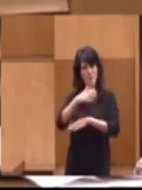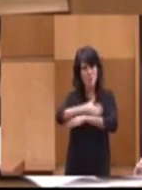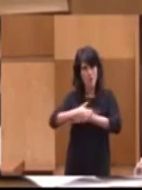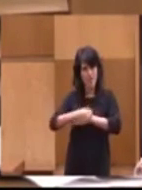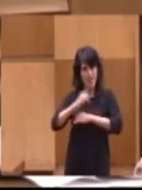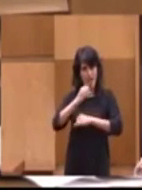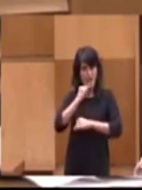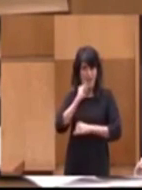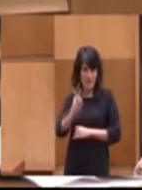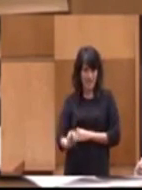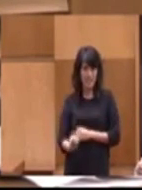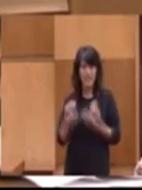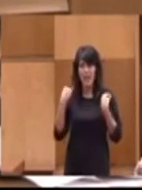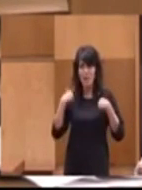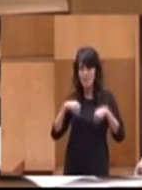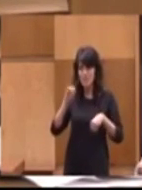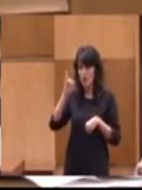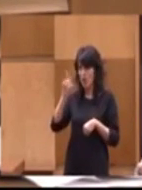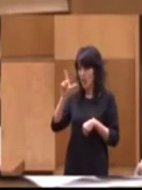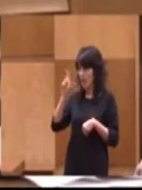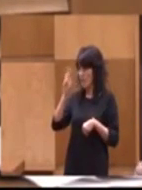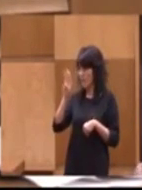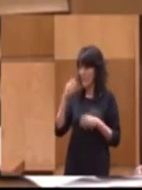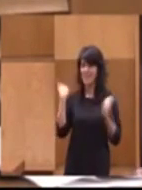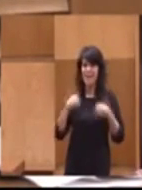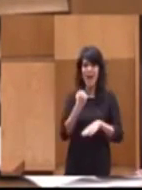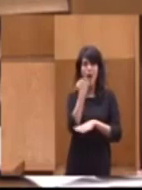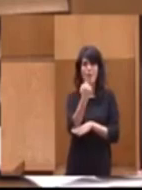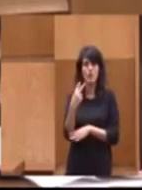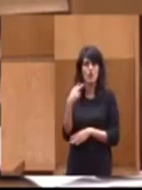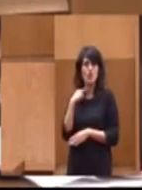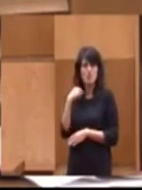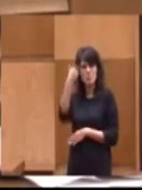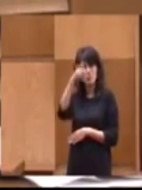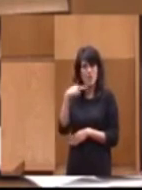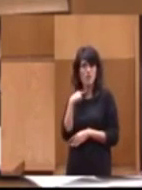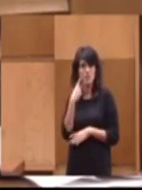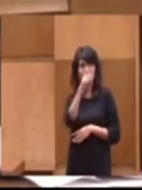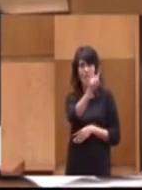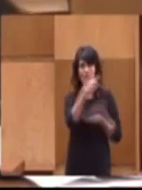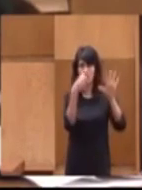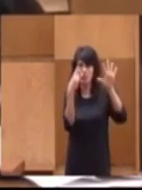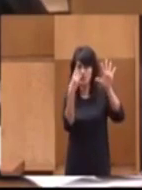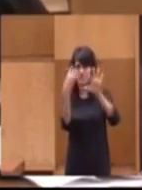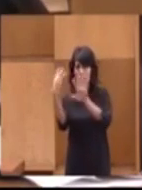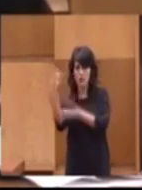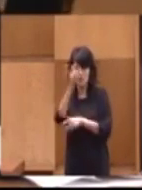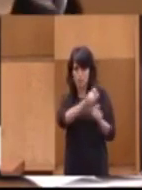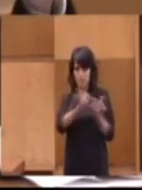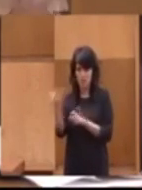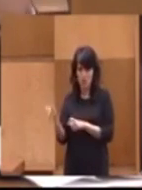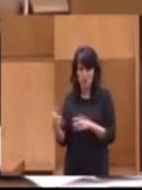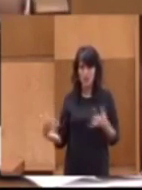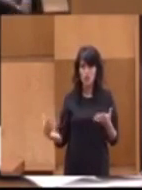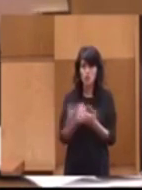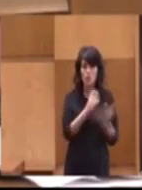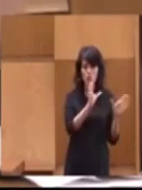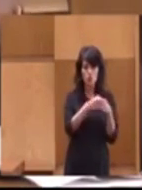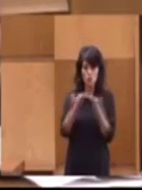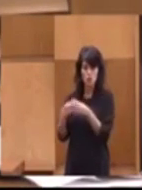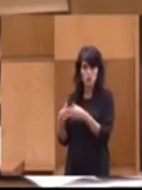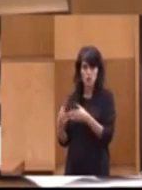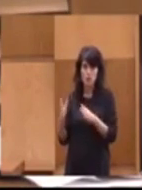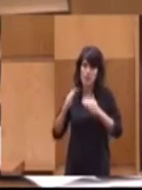ILP ya tiene el apoyo de 178 diputados y diputadas del Congreso de Diputados, de todos los grupos parlamentarios, menos